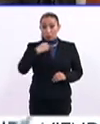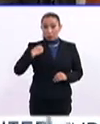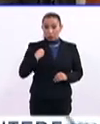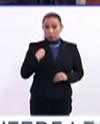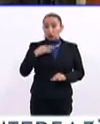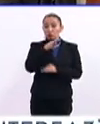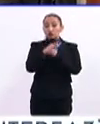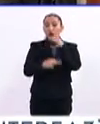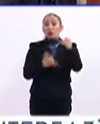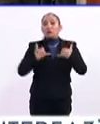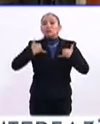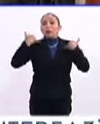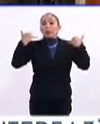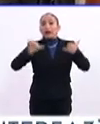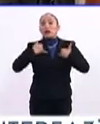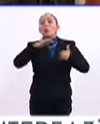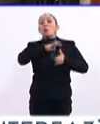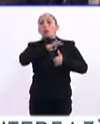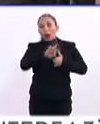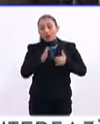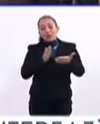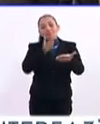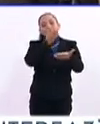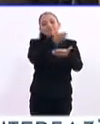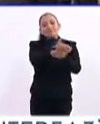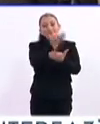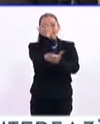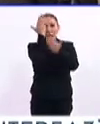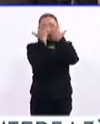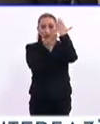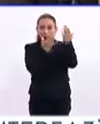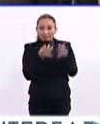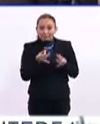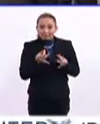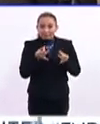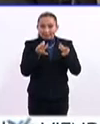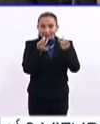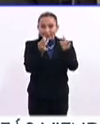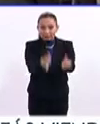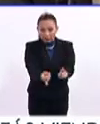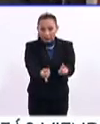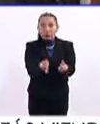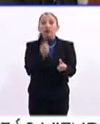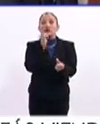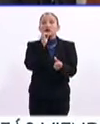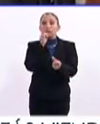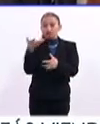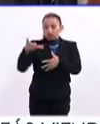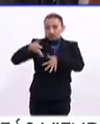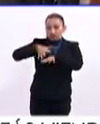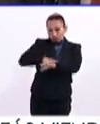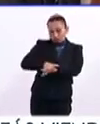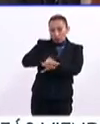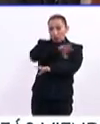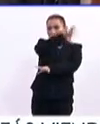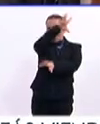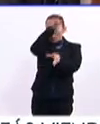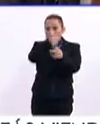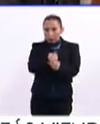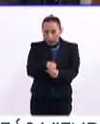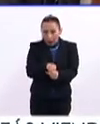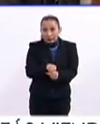todos los jóvenes puedan acceder a una educación de calidad, incluyente, universal,